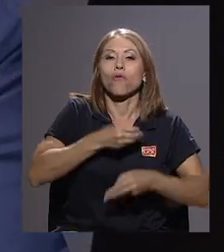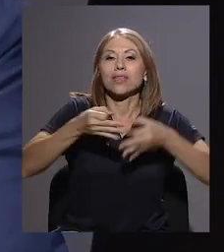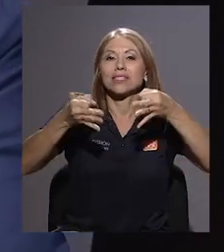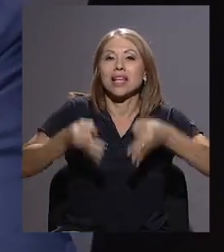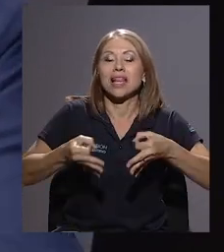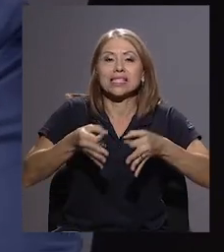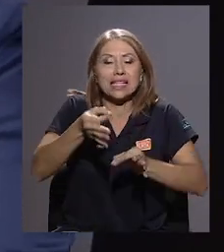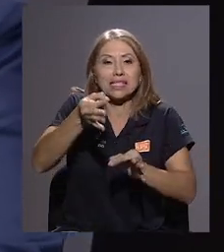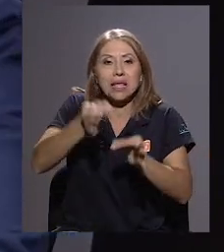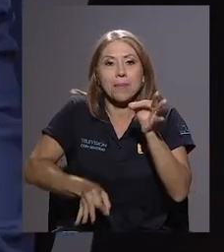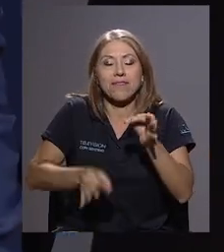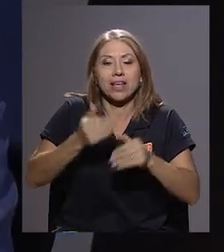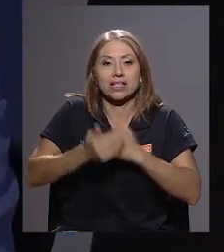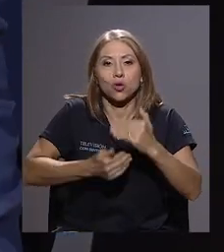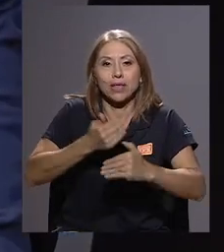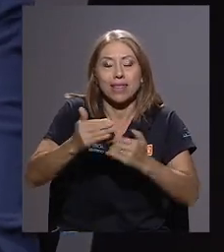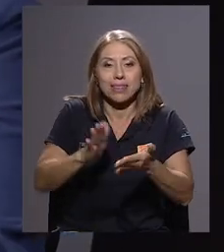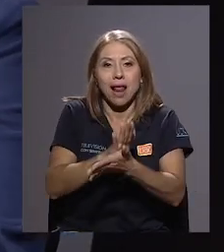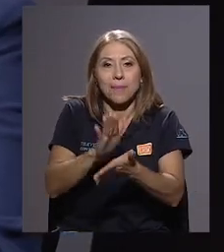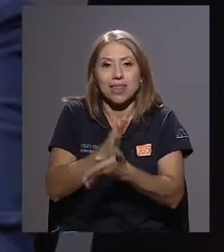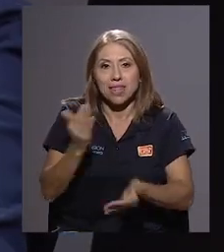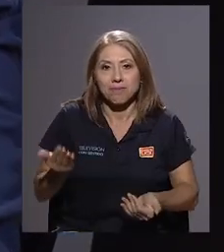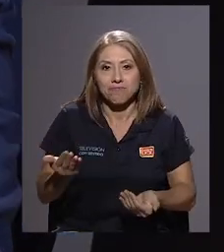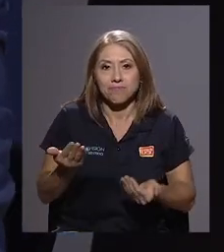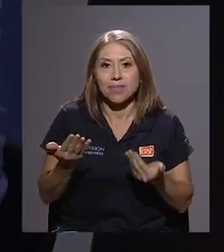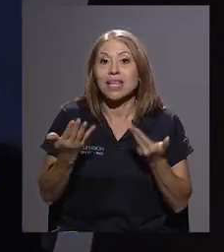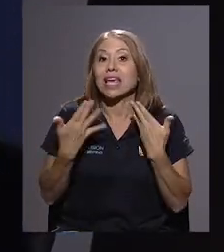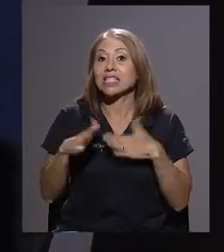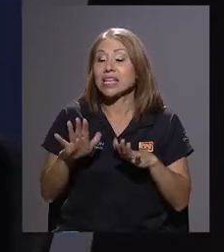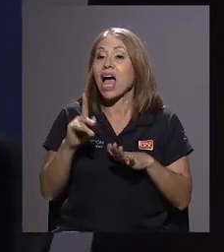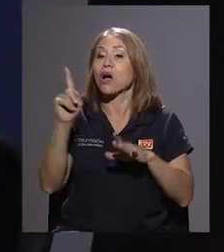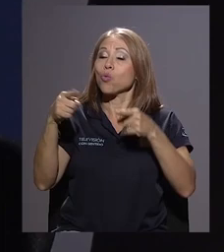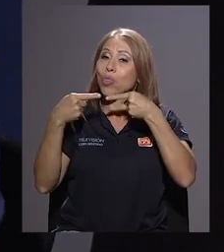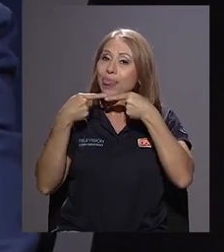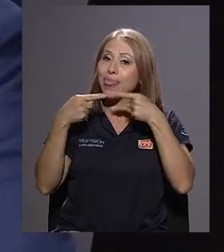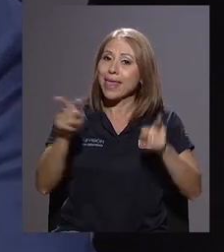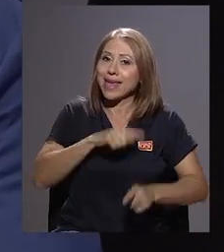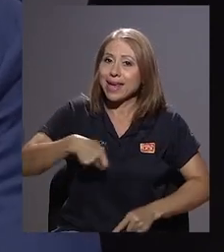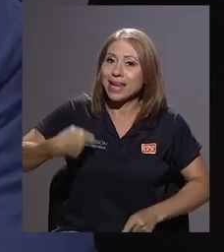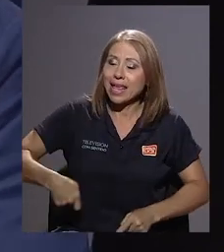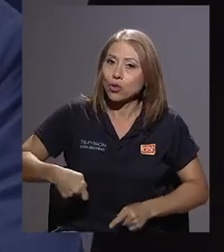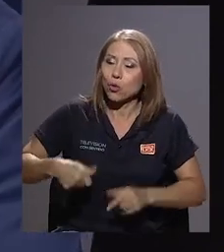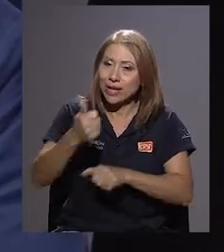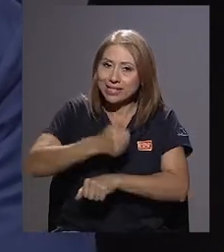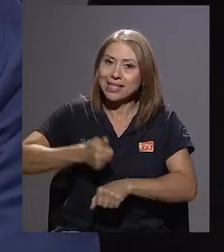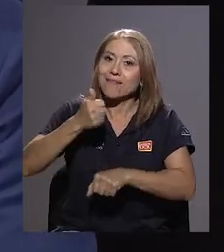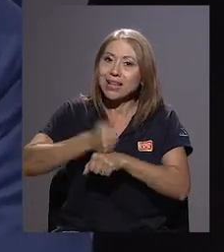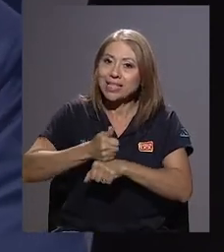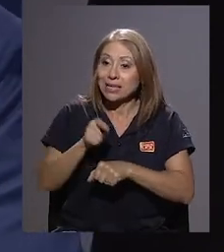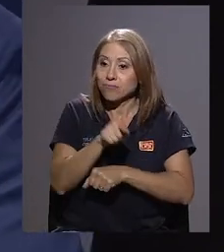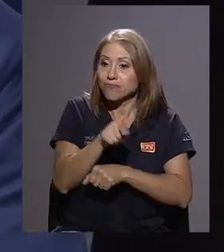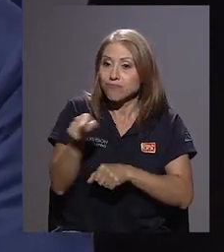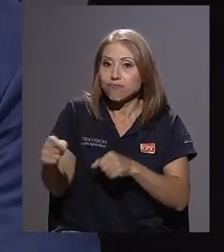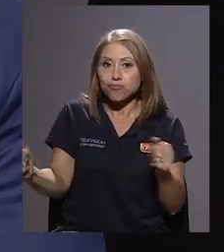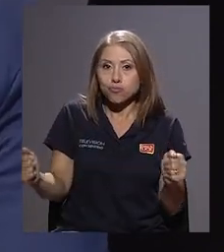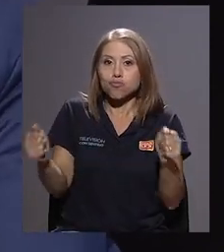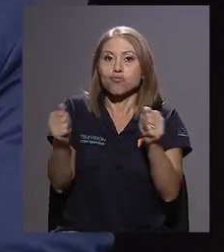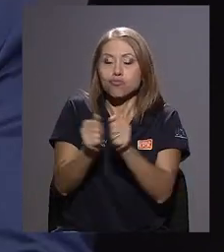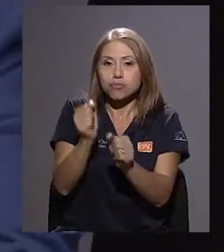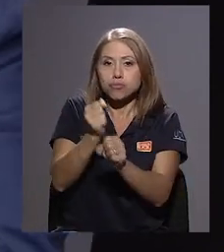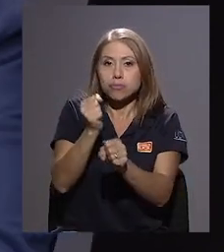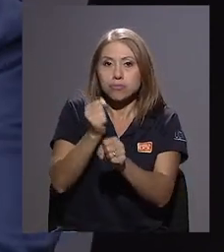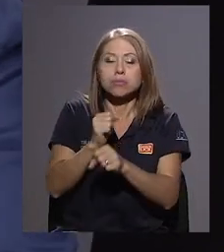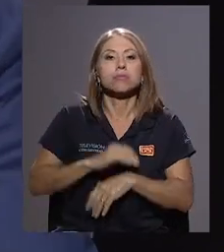ley, el decreto establece que deben trabajar juntos. Mejorar los procesos